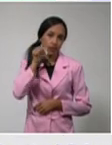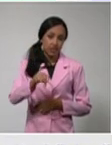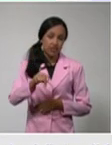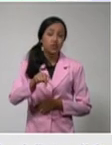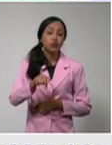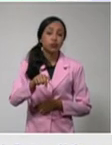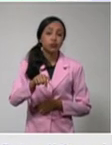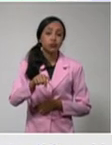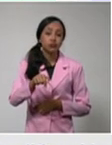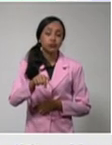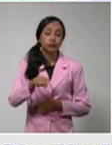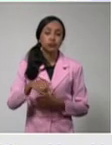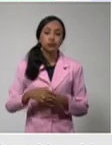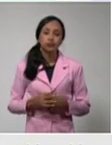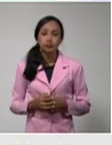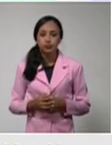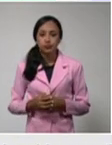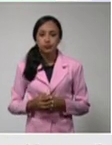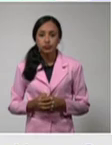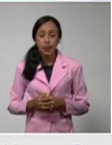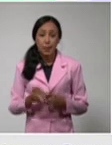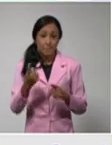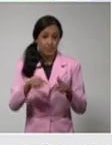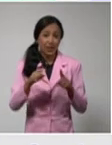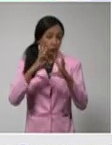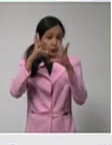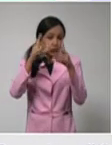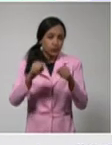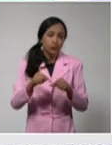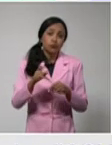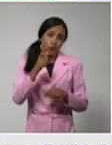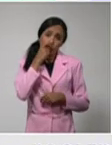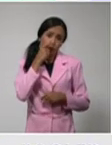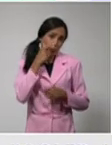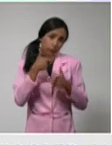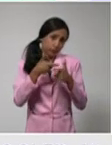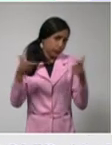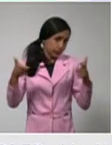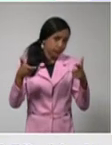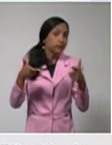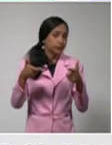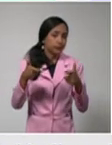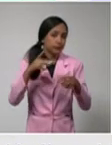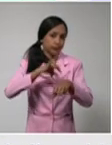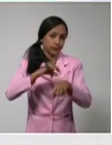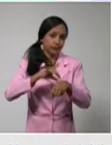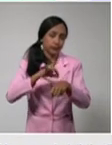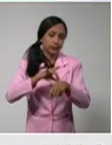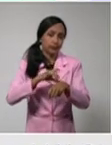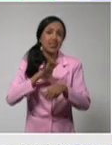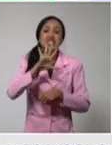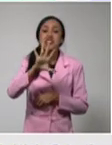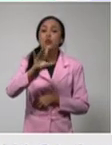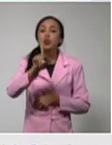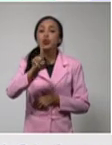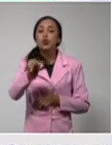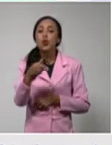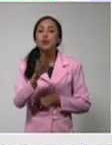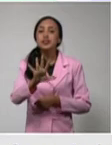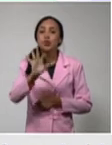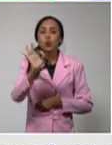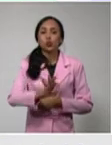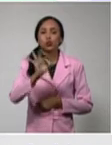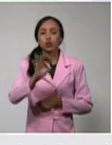sexo masculino el que mantiene un porciento superior, 51,5%.